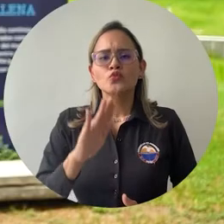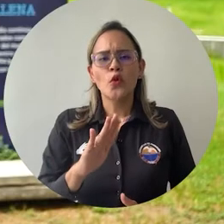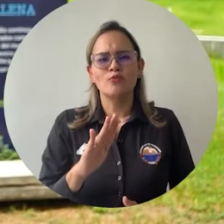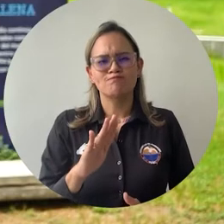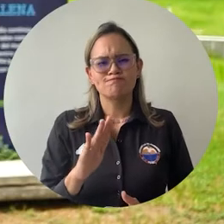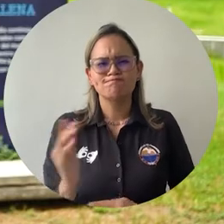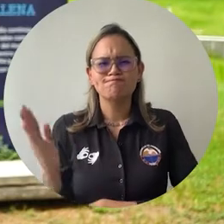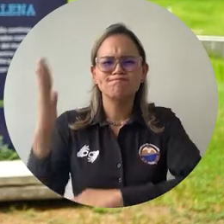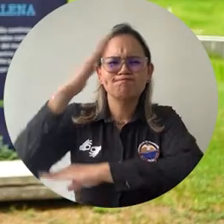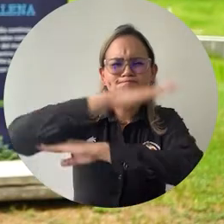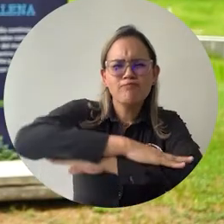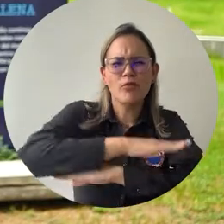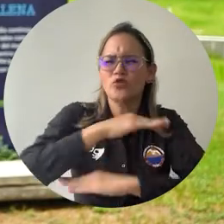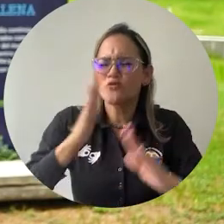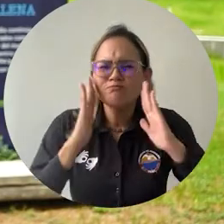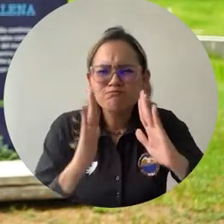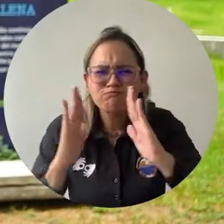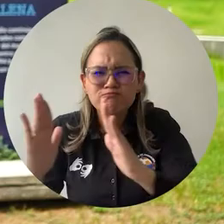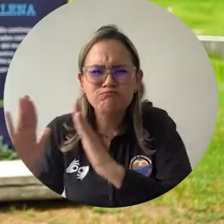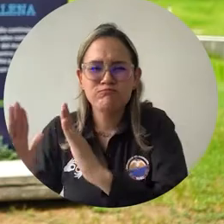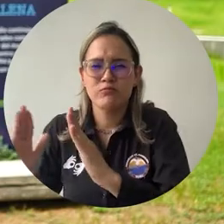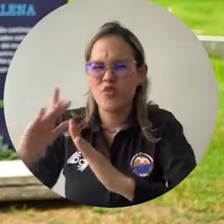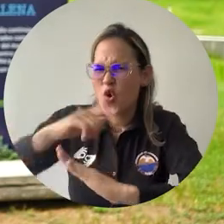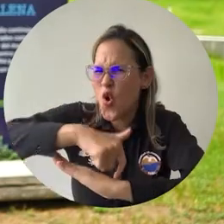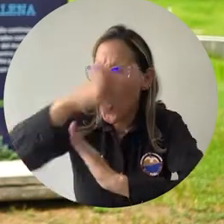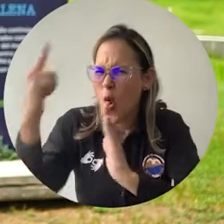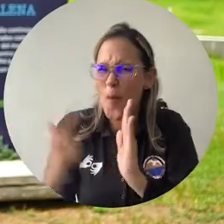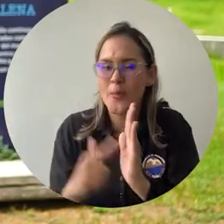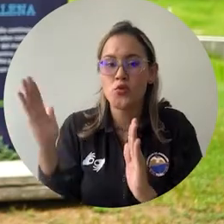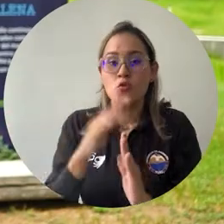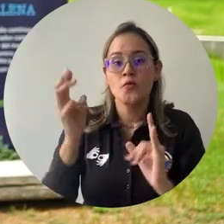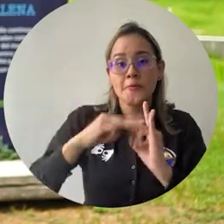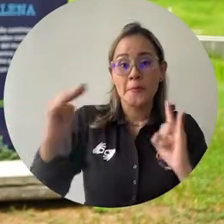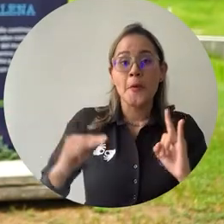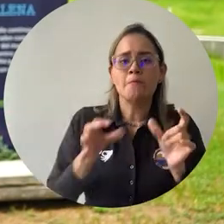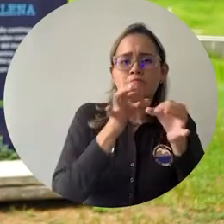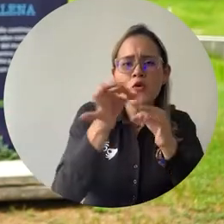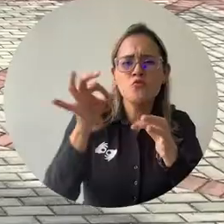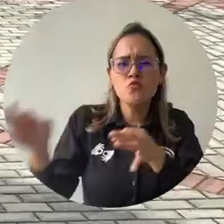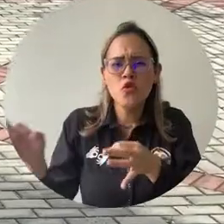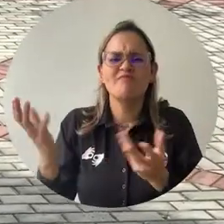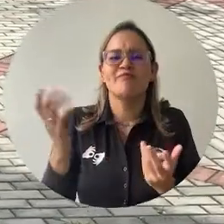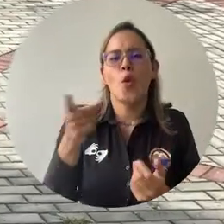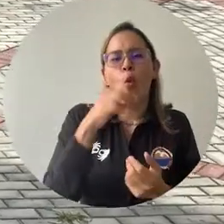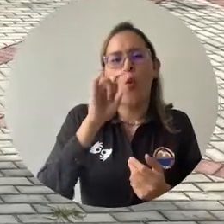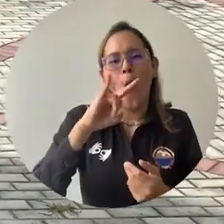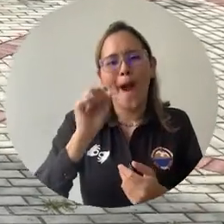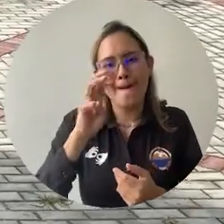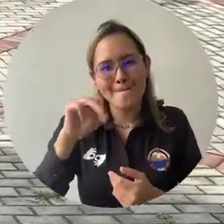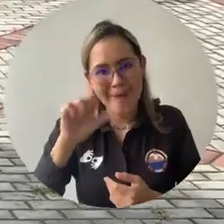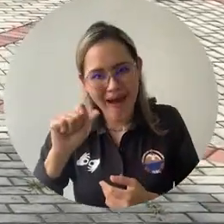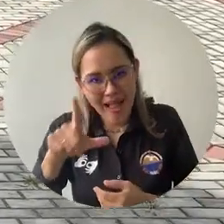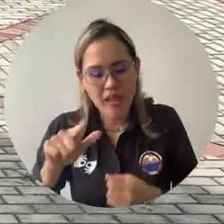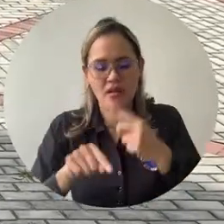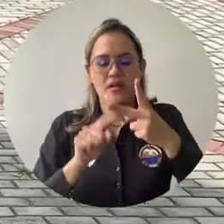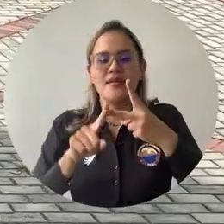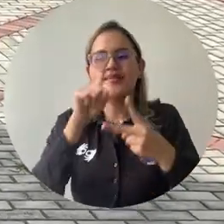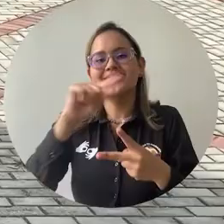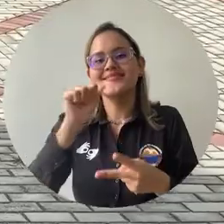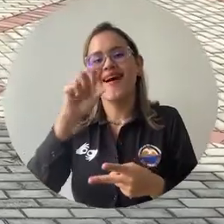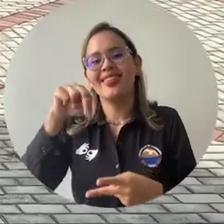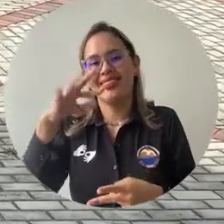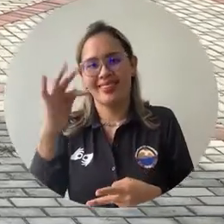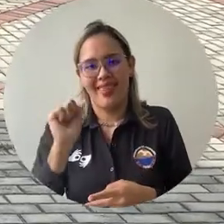Las jornadas de atención integral de Unimagdalena llegaron hasta los municipios de Guamal y Santa Ana. Niños, jóvenes y adultos de estas zonas del